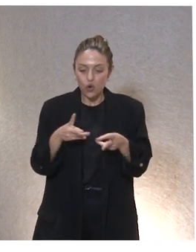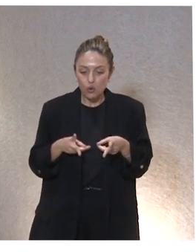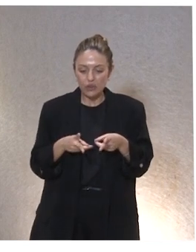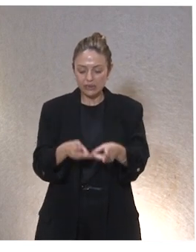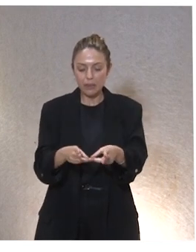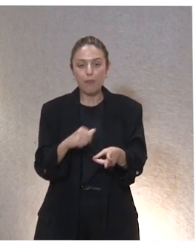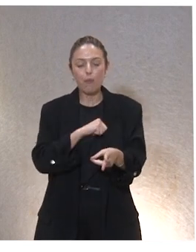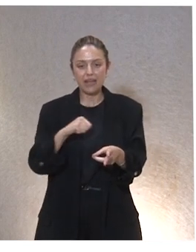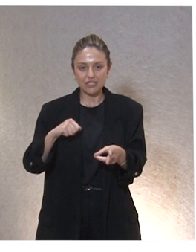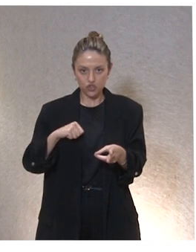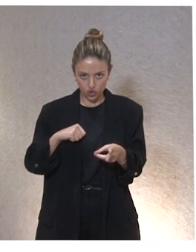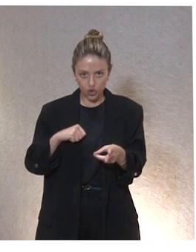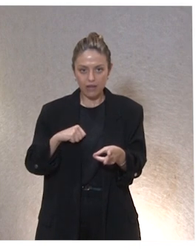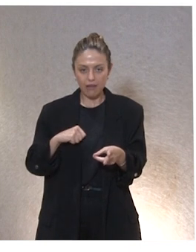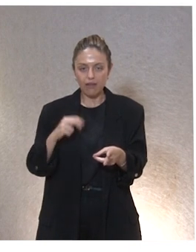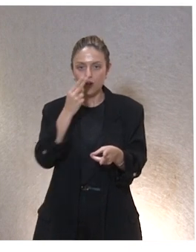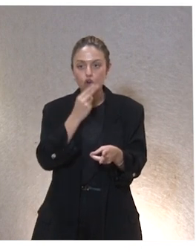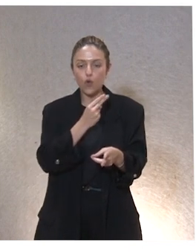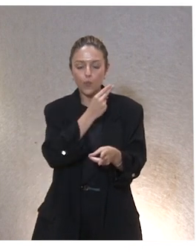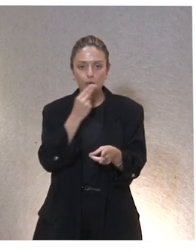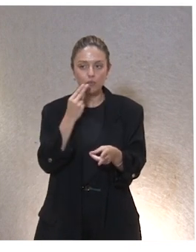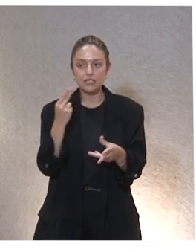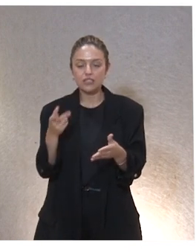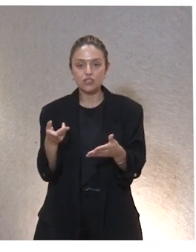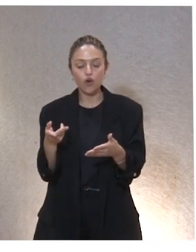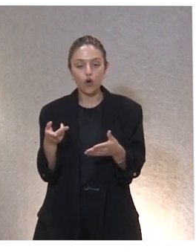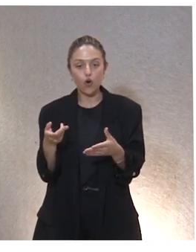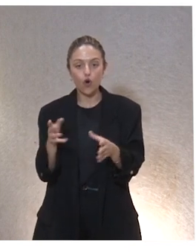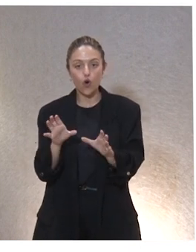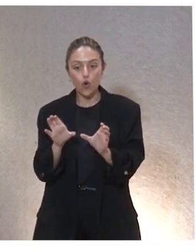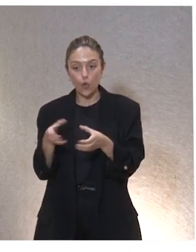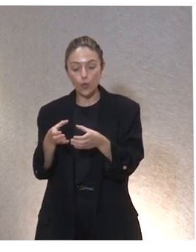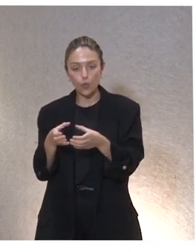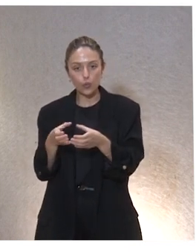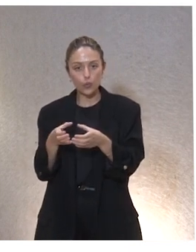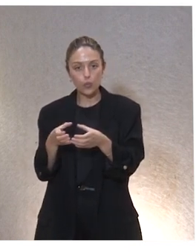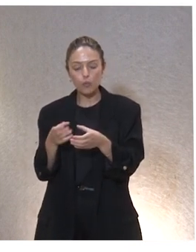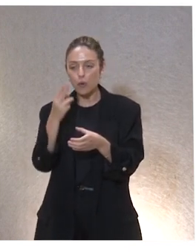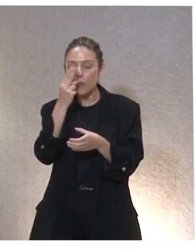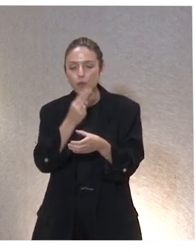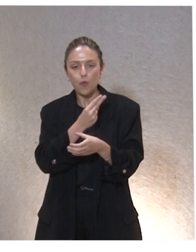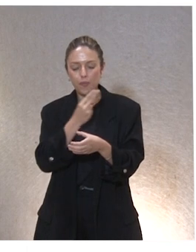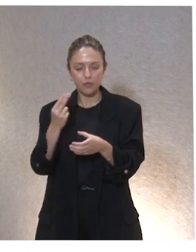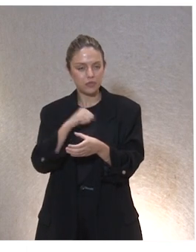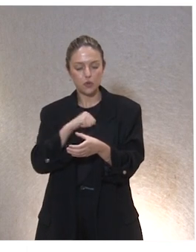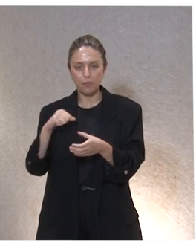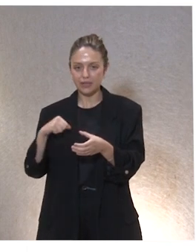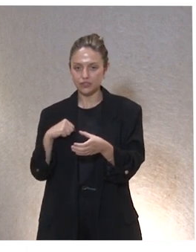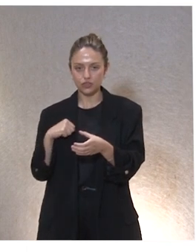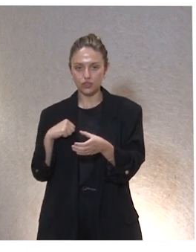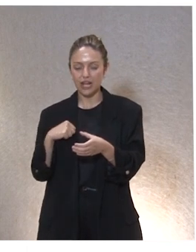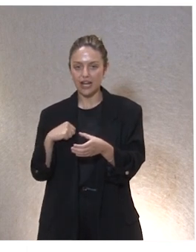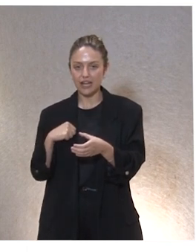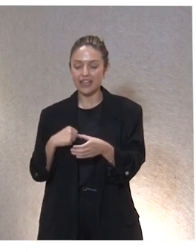personal, también hay un compromiso por parte de todos los que conformamos el GRES, un compromiso personal de un